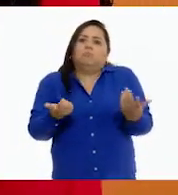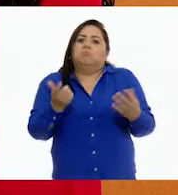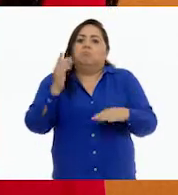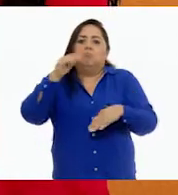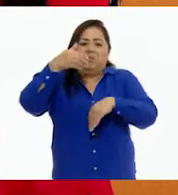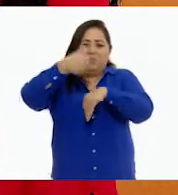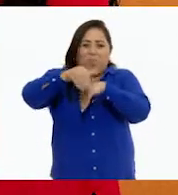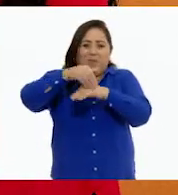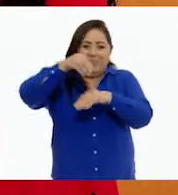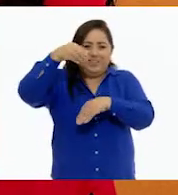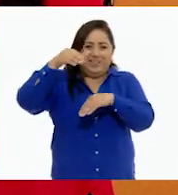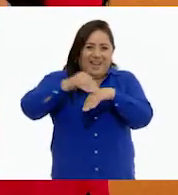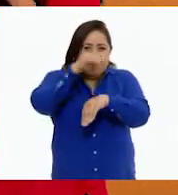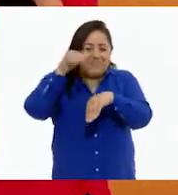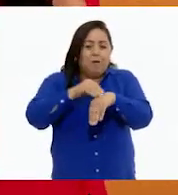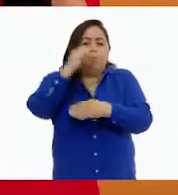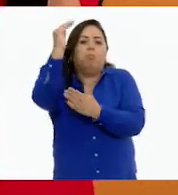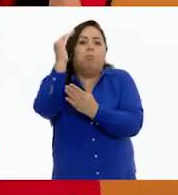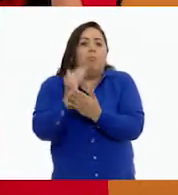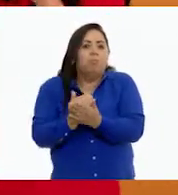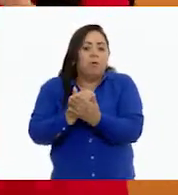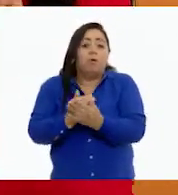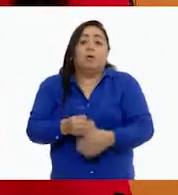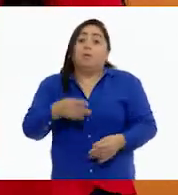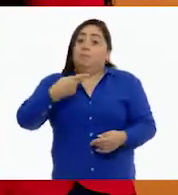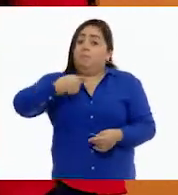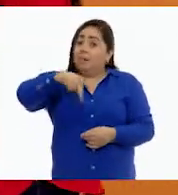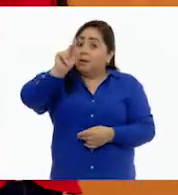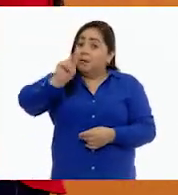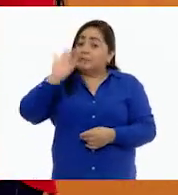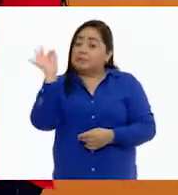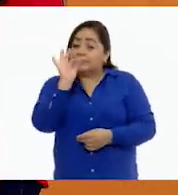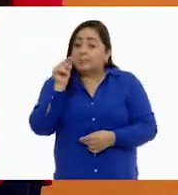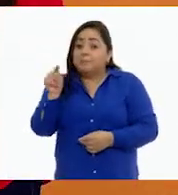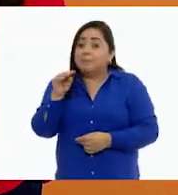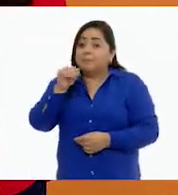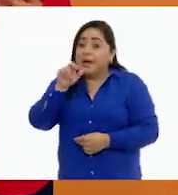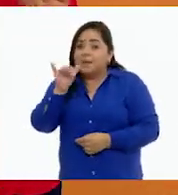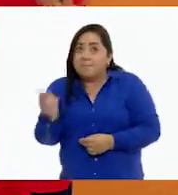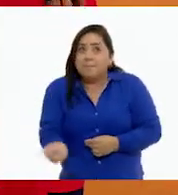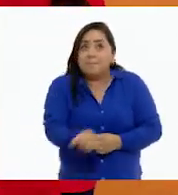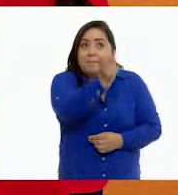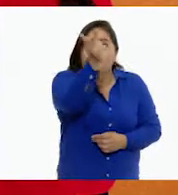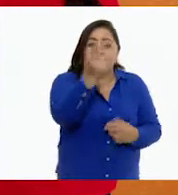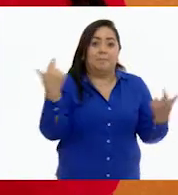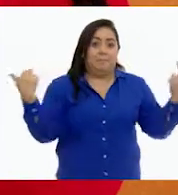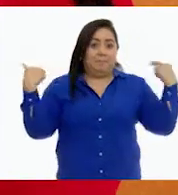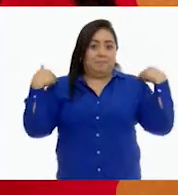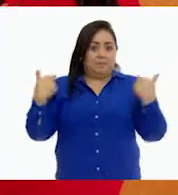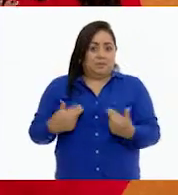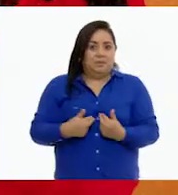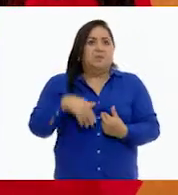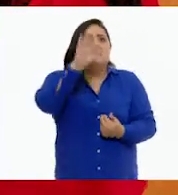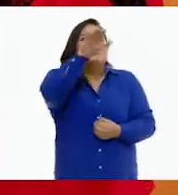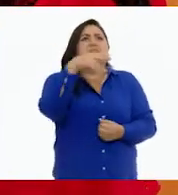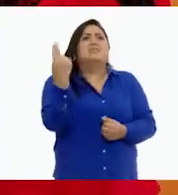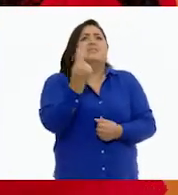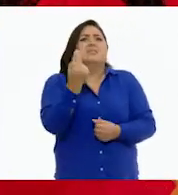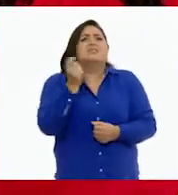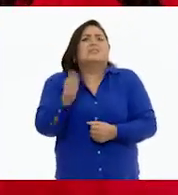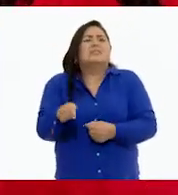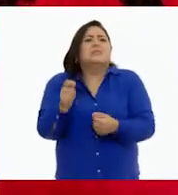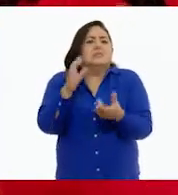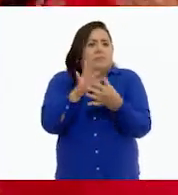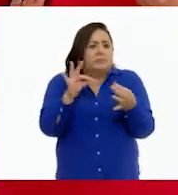baja calificación. En cambio, si María le pregunta a la maestra qué es lo que tiene que